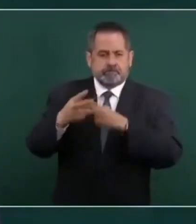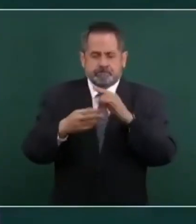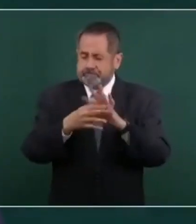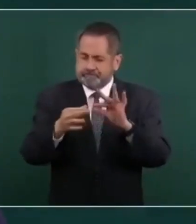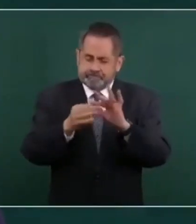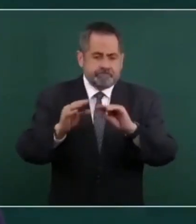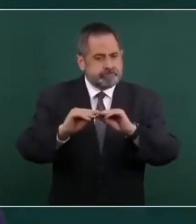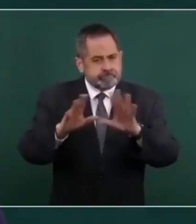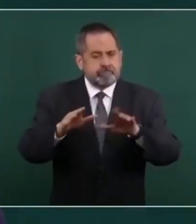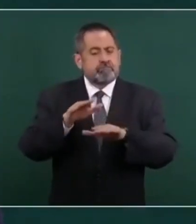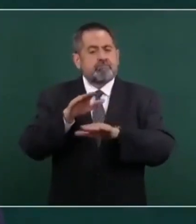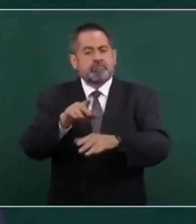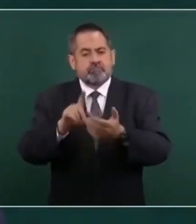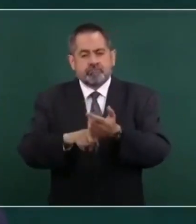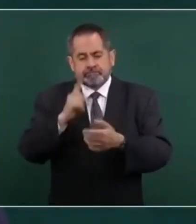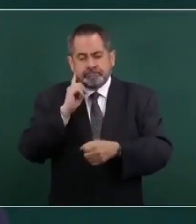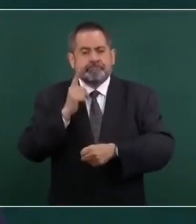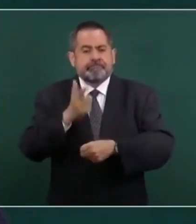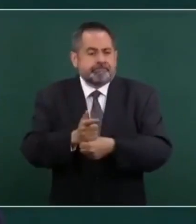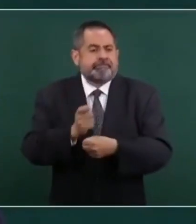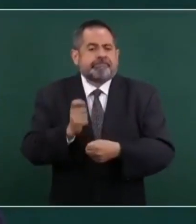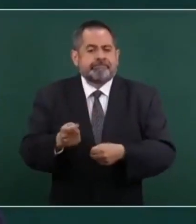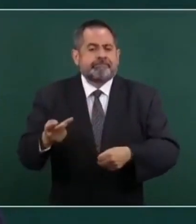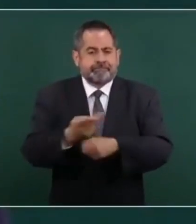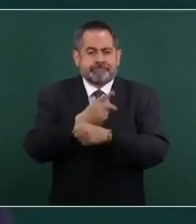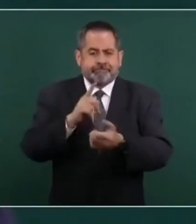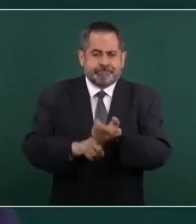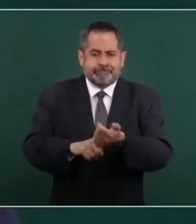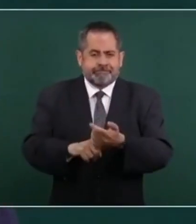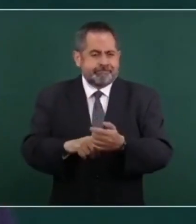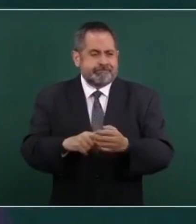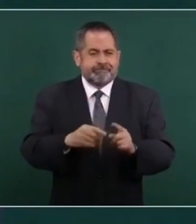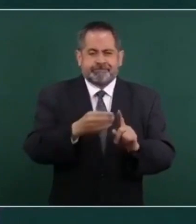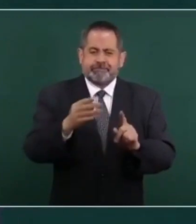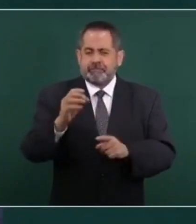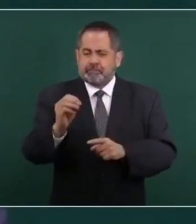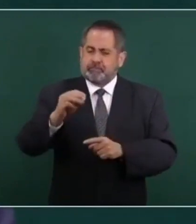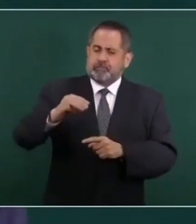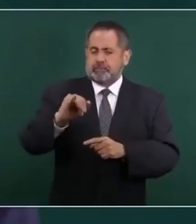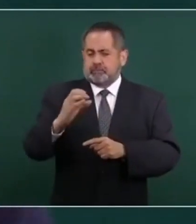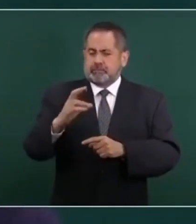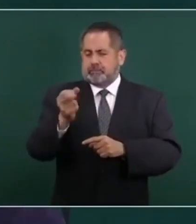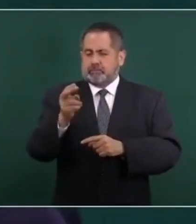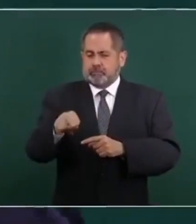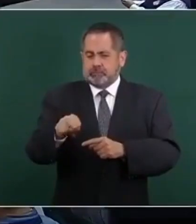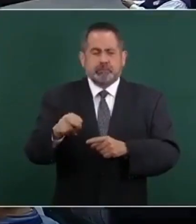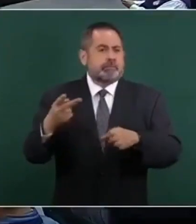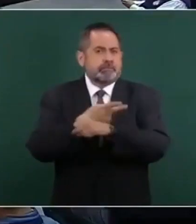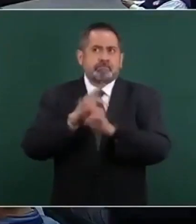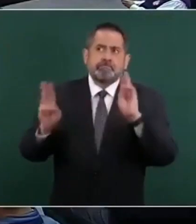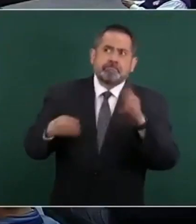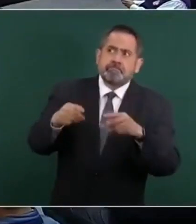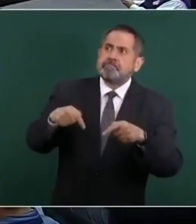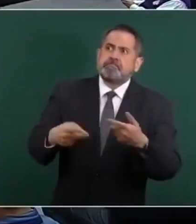ha demostrado ser ni más virulenta, ni más transmisible, ni tampoco se ha identificado que cause